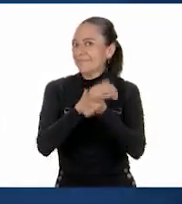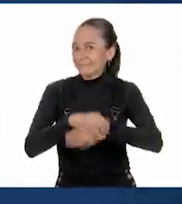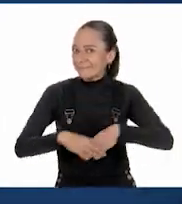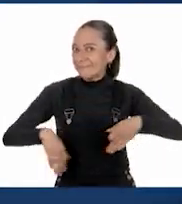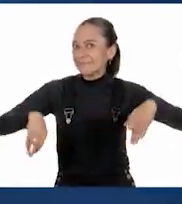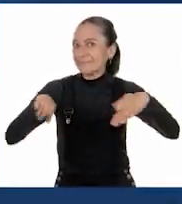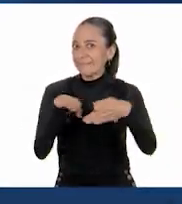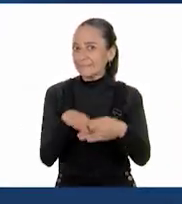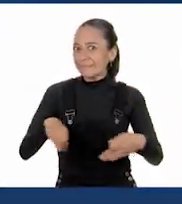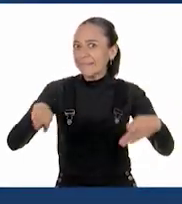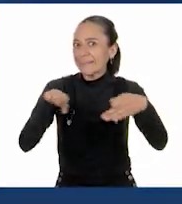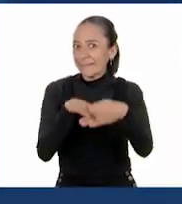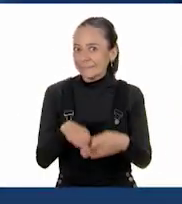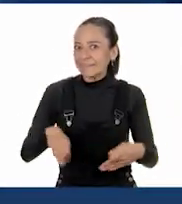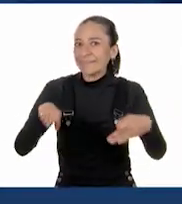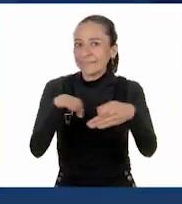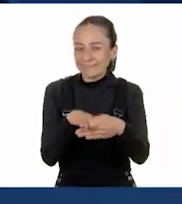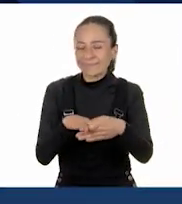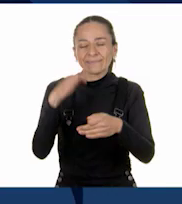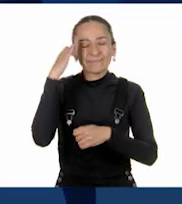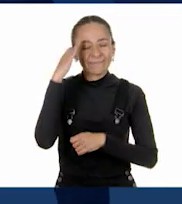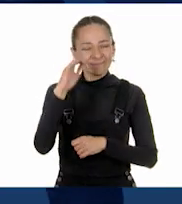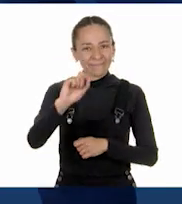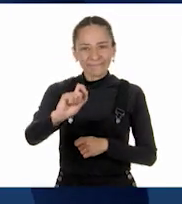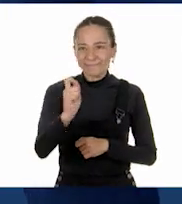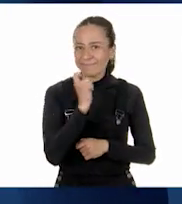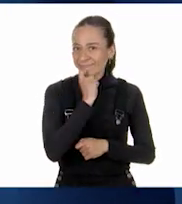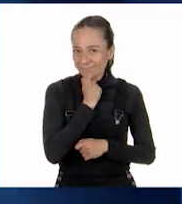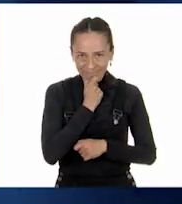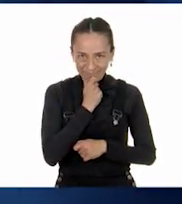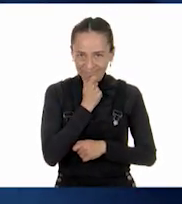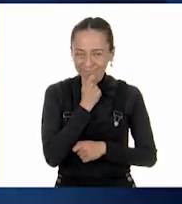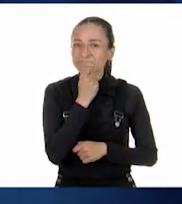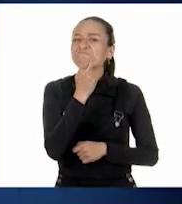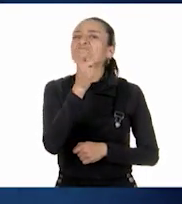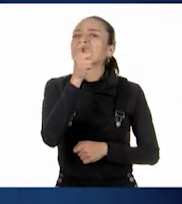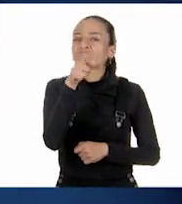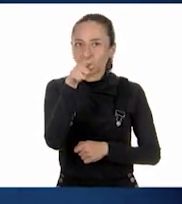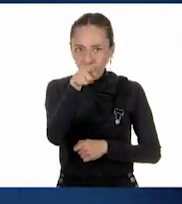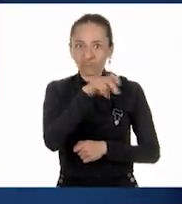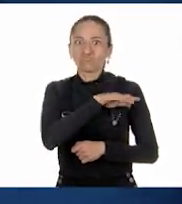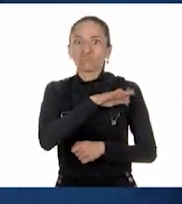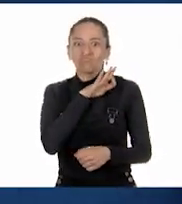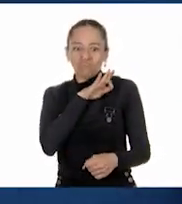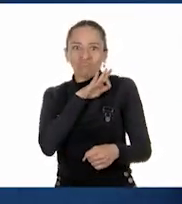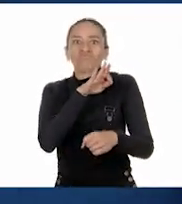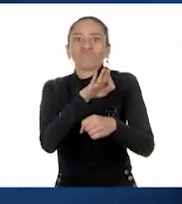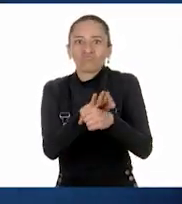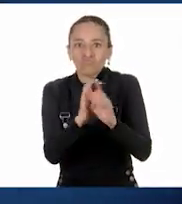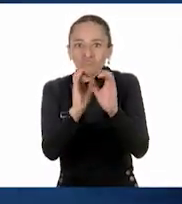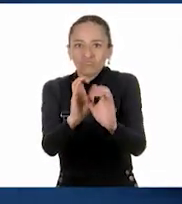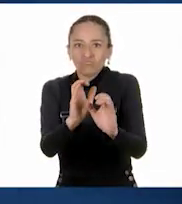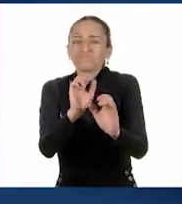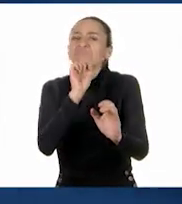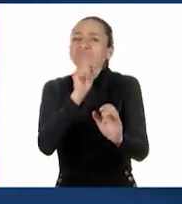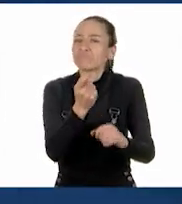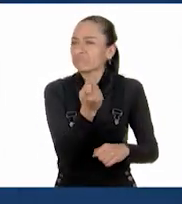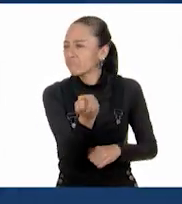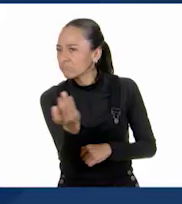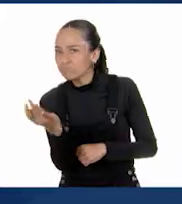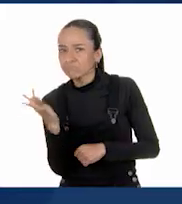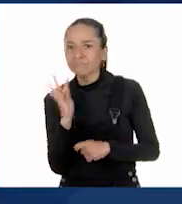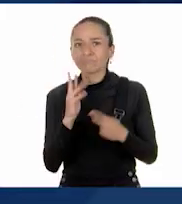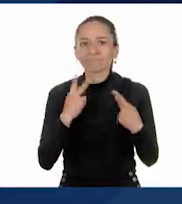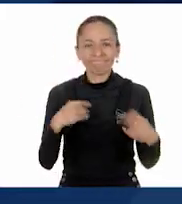durante 20 segundos. Así te proteges tú y proteges a todas las personas que te